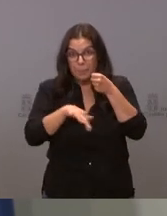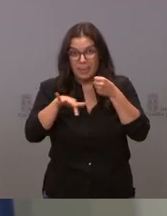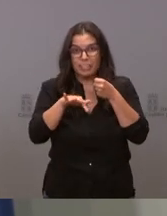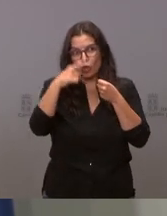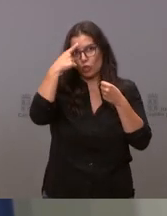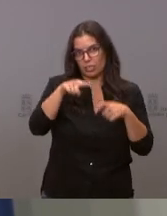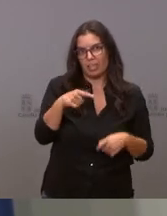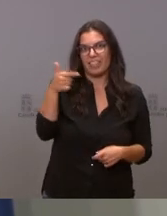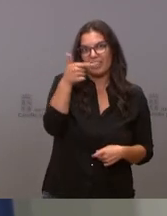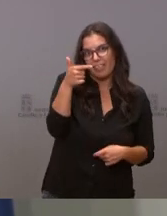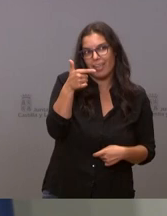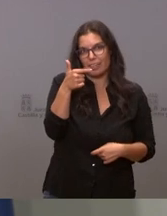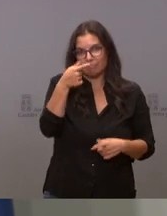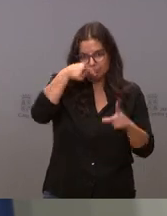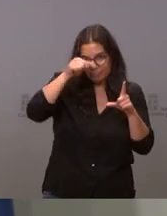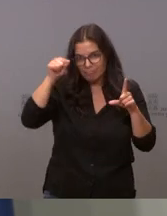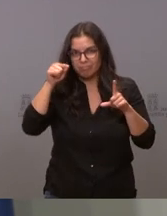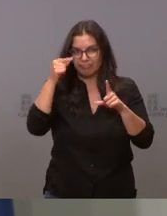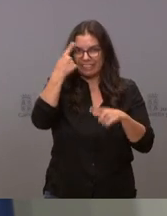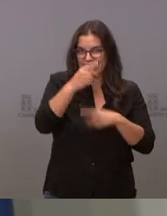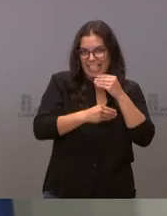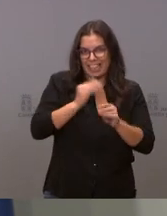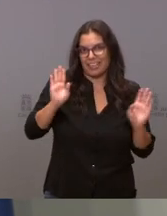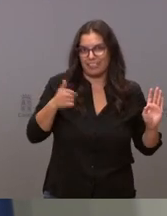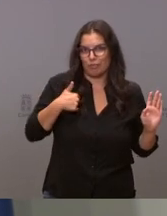dividir llevando estas cosas sí se hacer